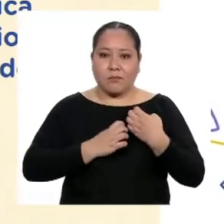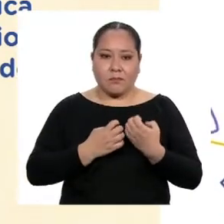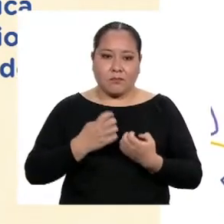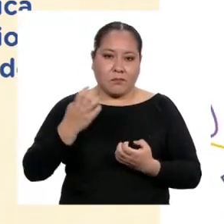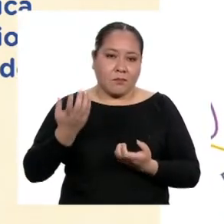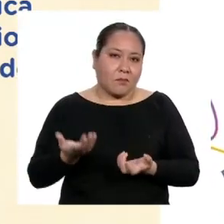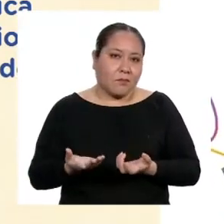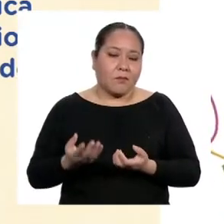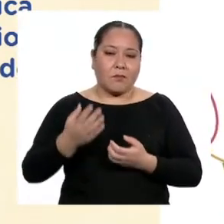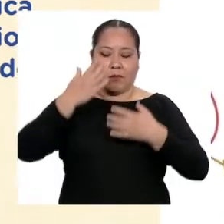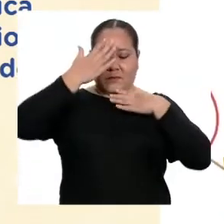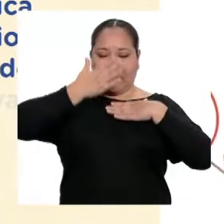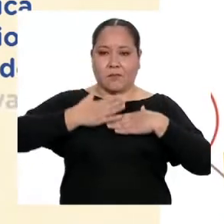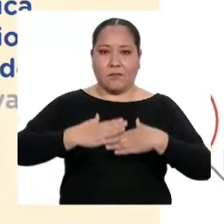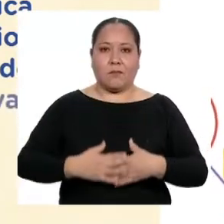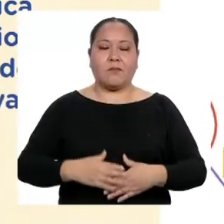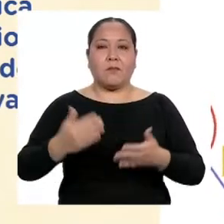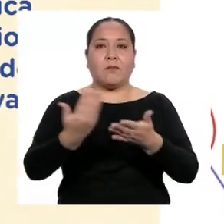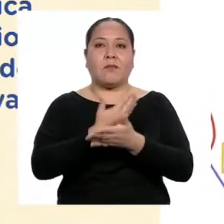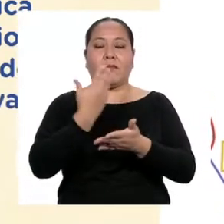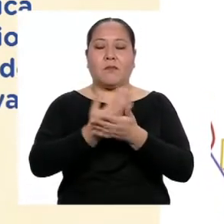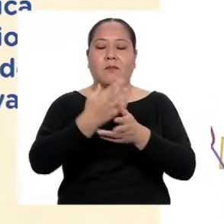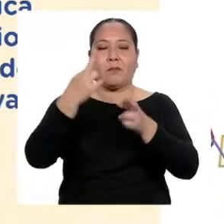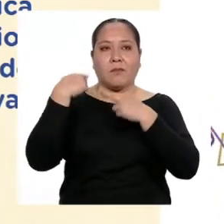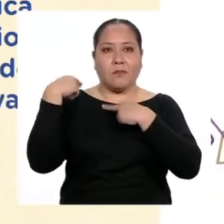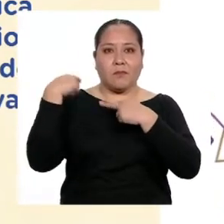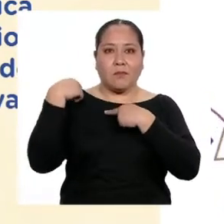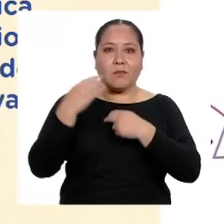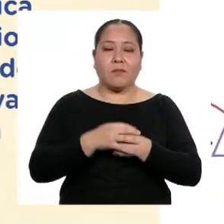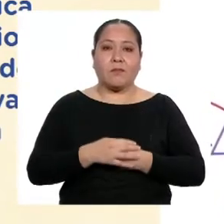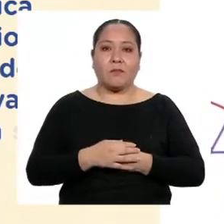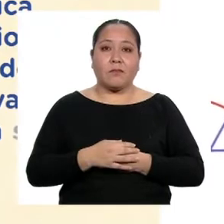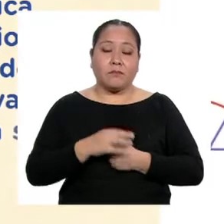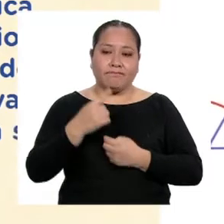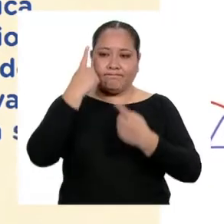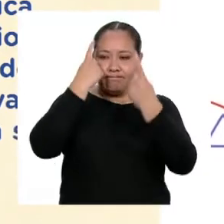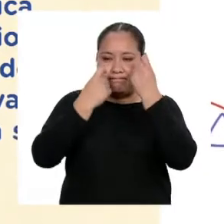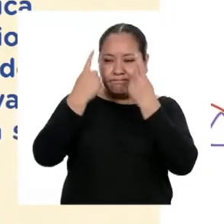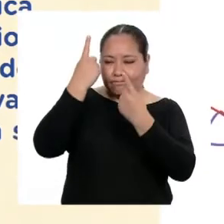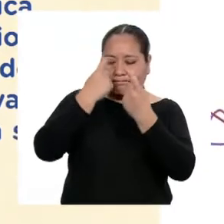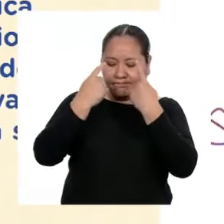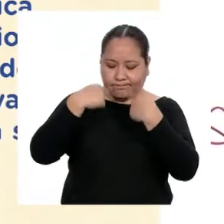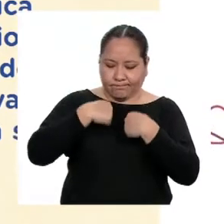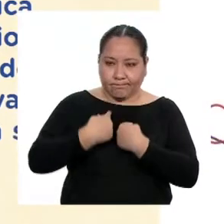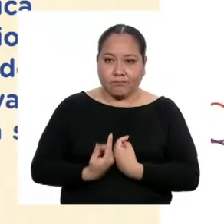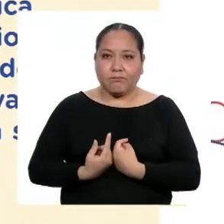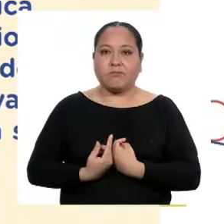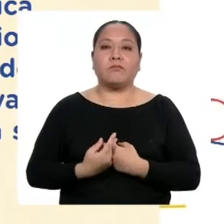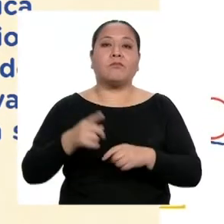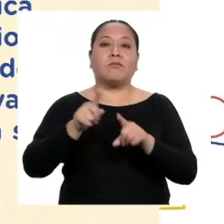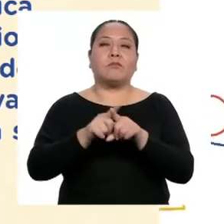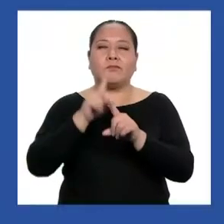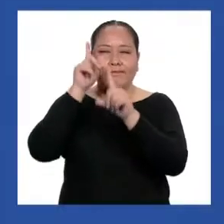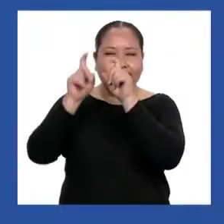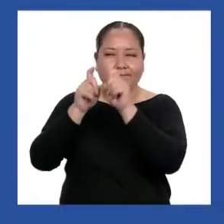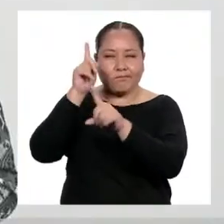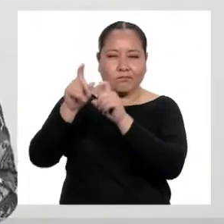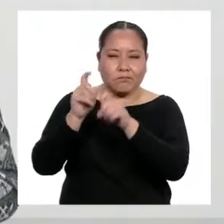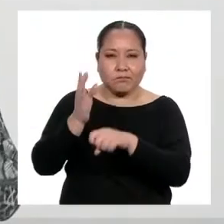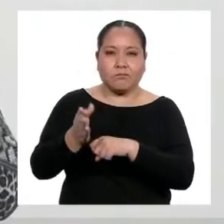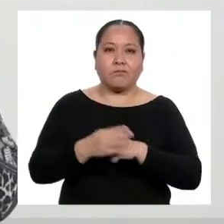aspecto físico, las nuevas responsabilidades, el cuestionamiento a sí mismos y hacia los demás.